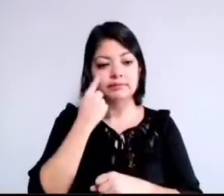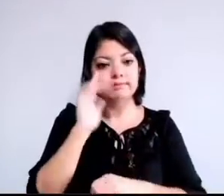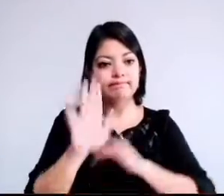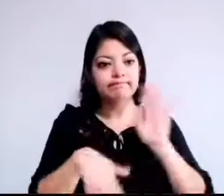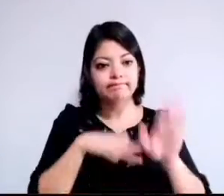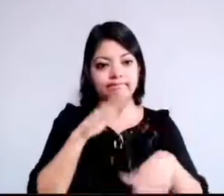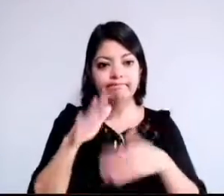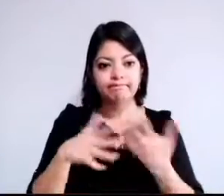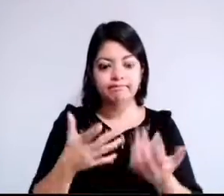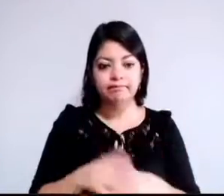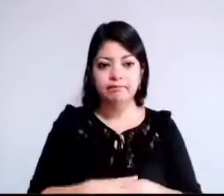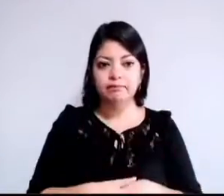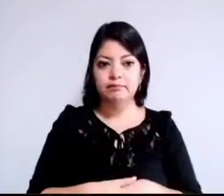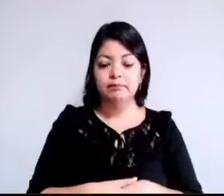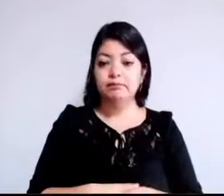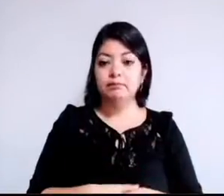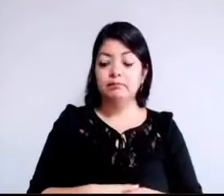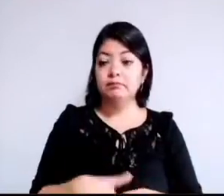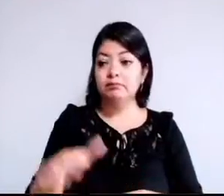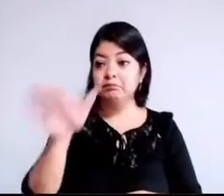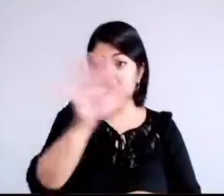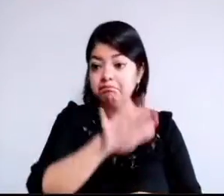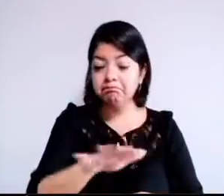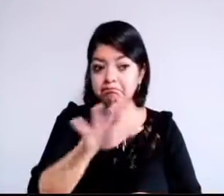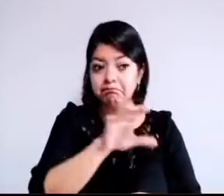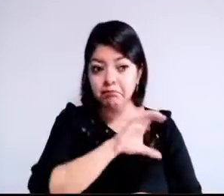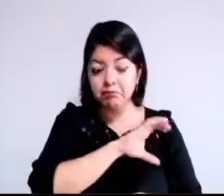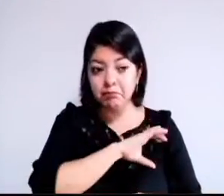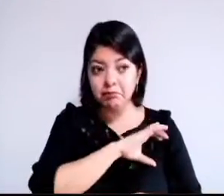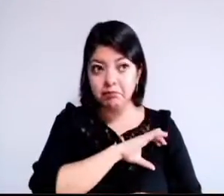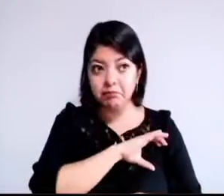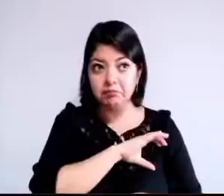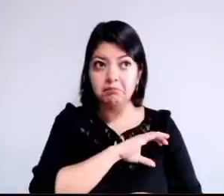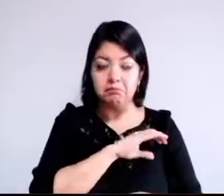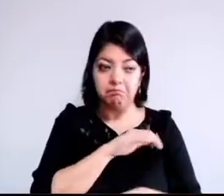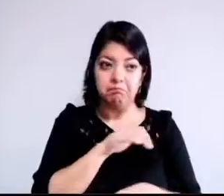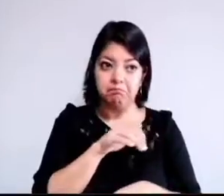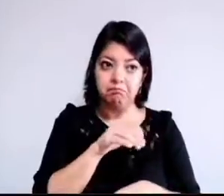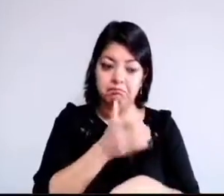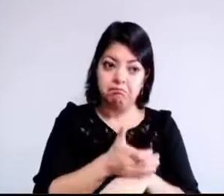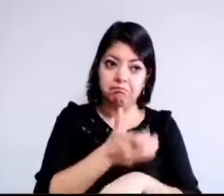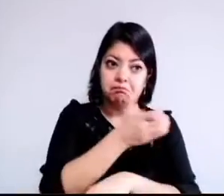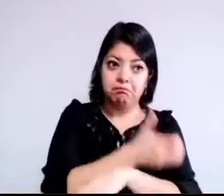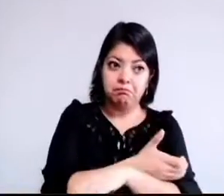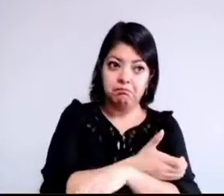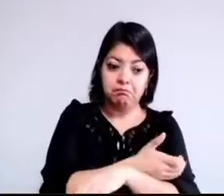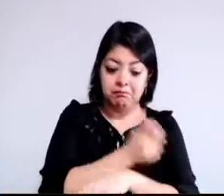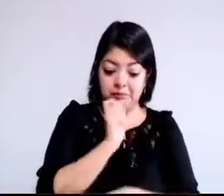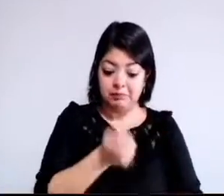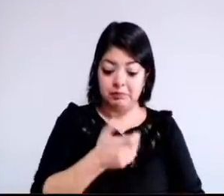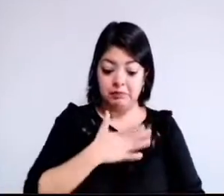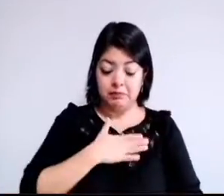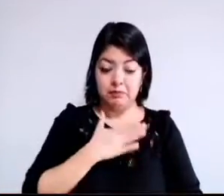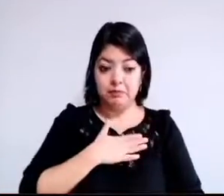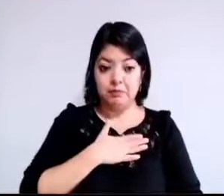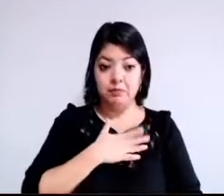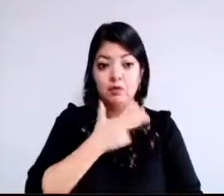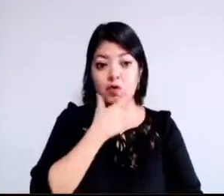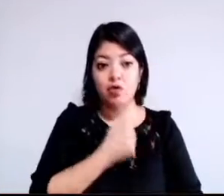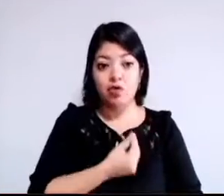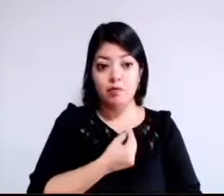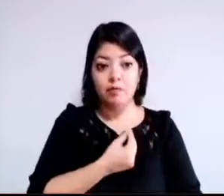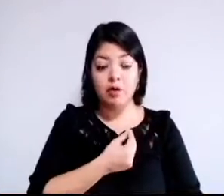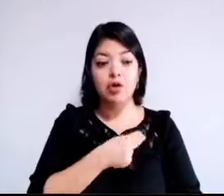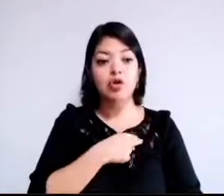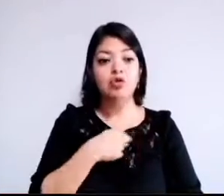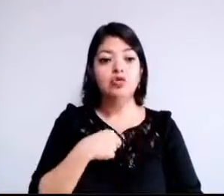Estimados compañeros, nuestra condición de hombres no representa en sí que seamos